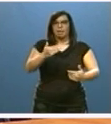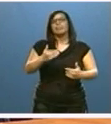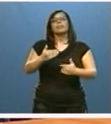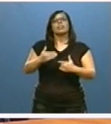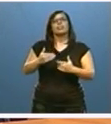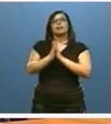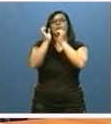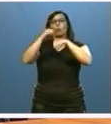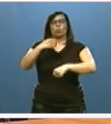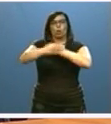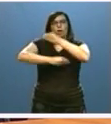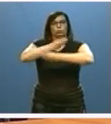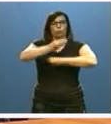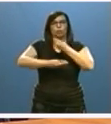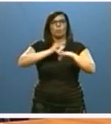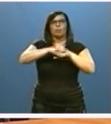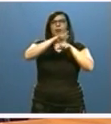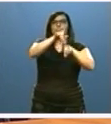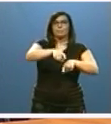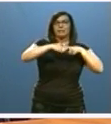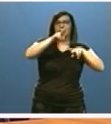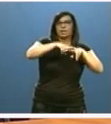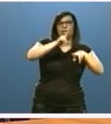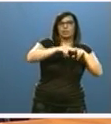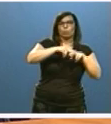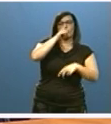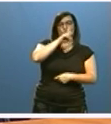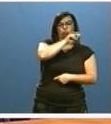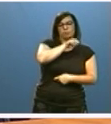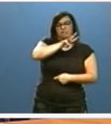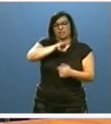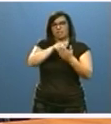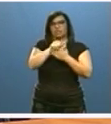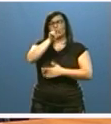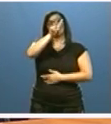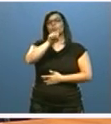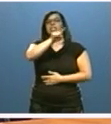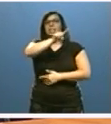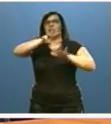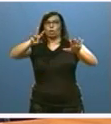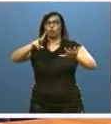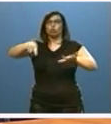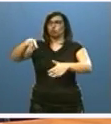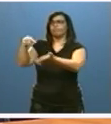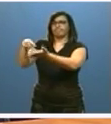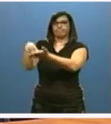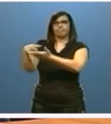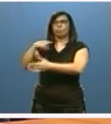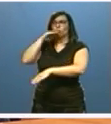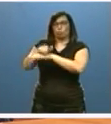para la minería del carbón y las comarcas mineras 2013-2018 cuya ejecución estamos exigiendo.